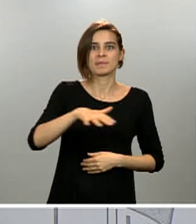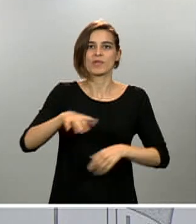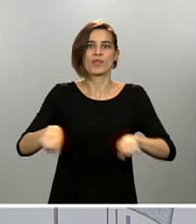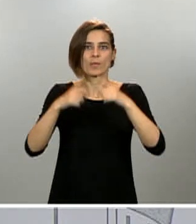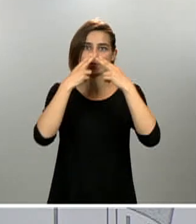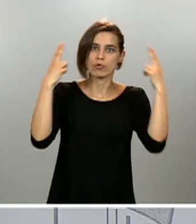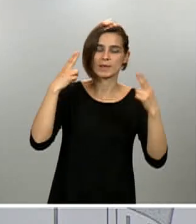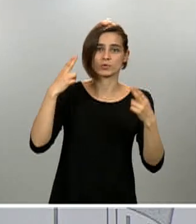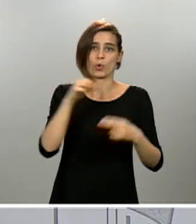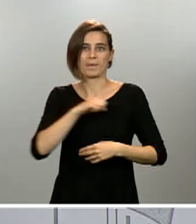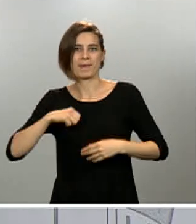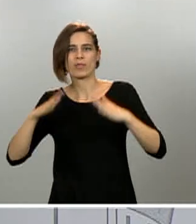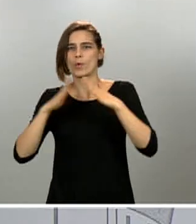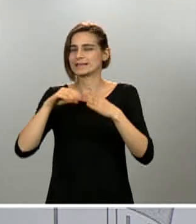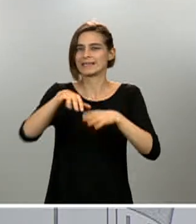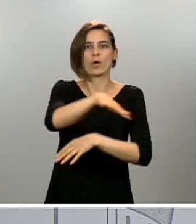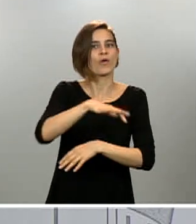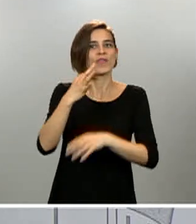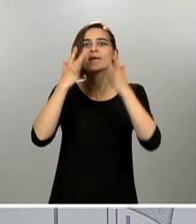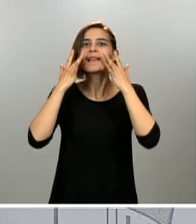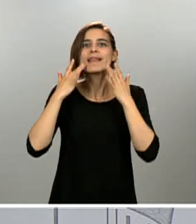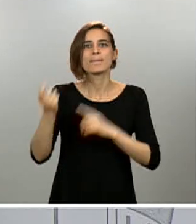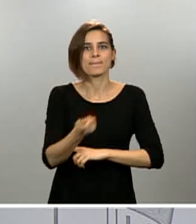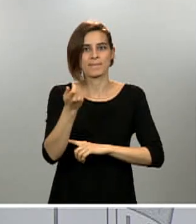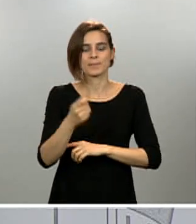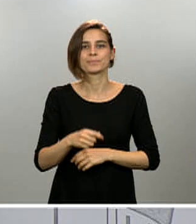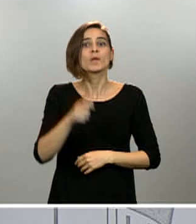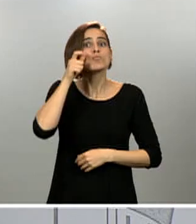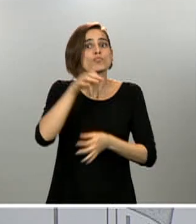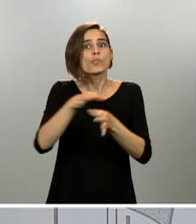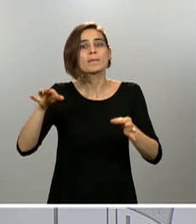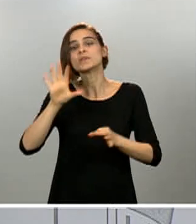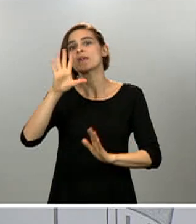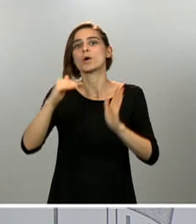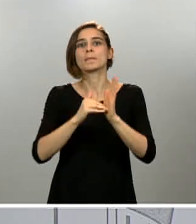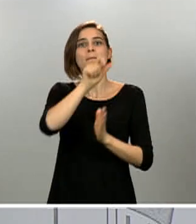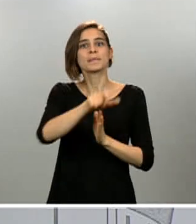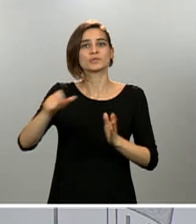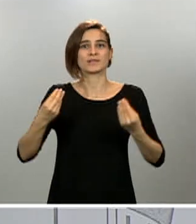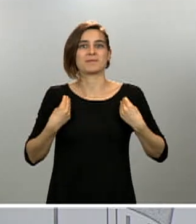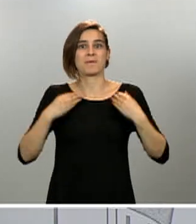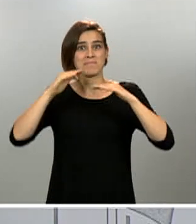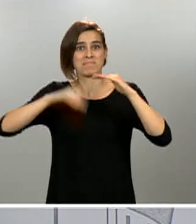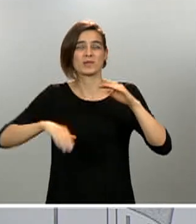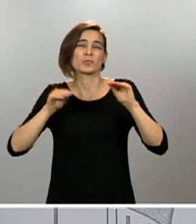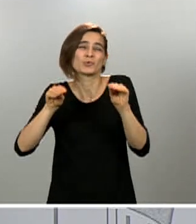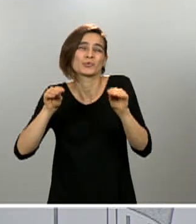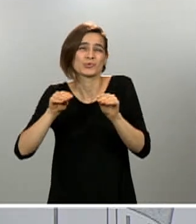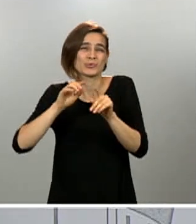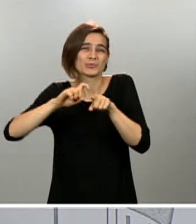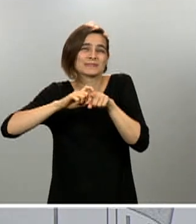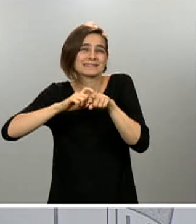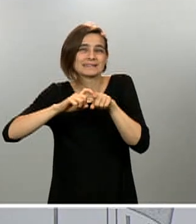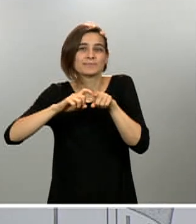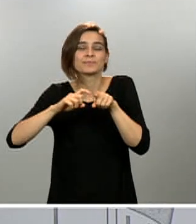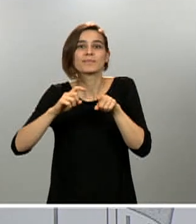menos de cinco mil habitantes por sus condiciones, por las características que tienen, no aplican las franjas. En